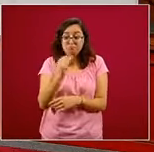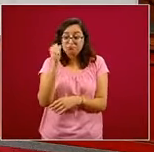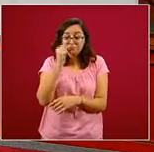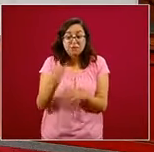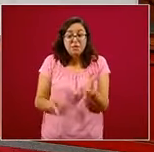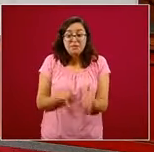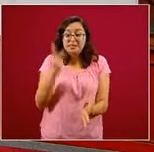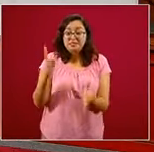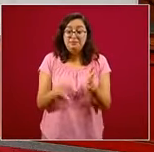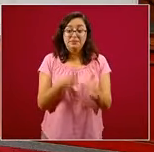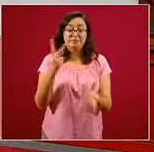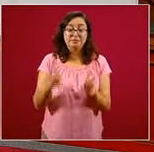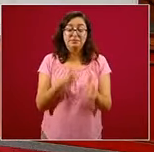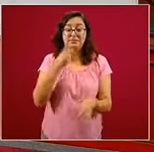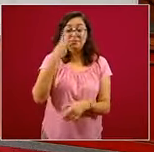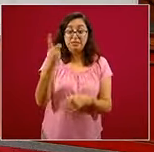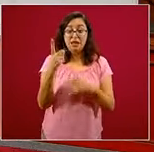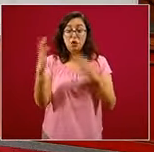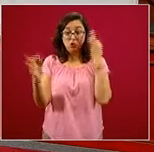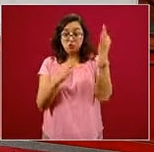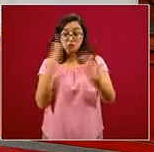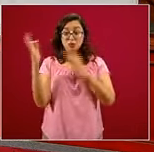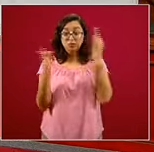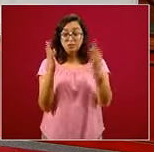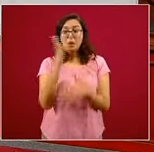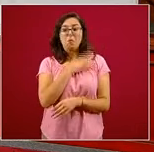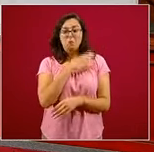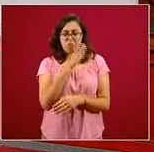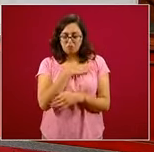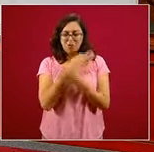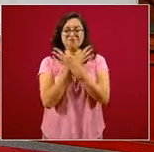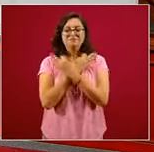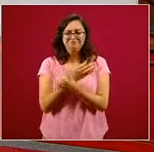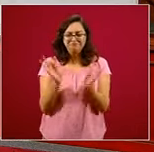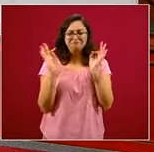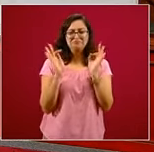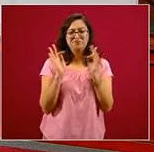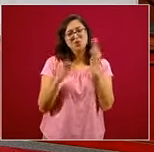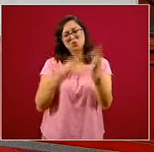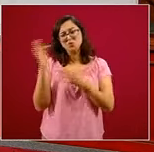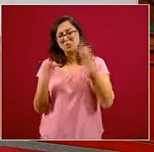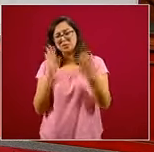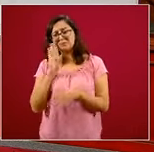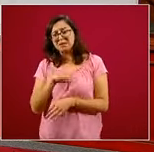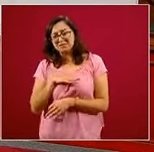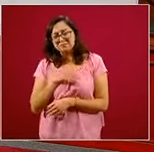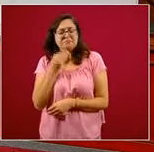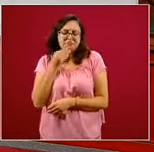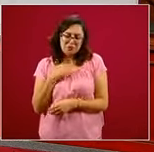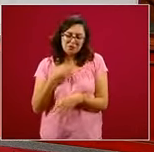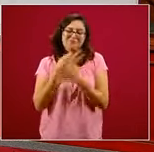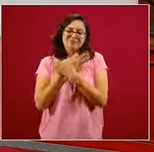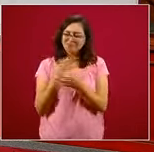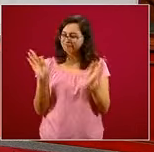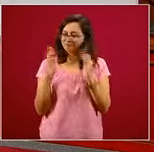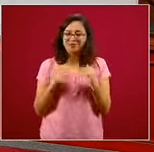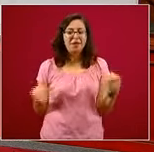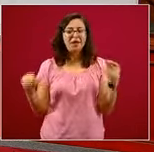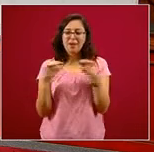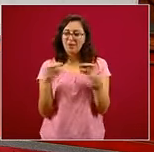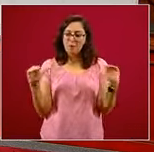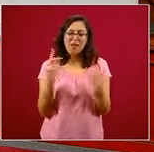todas las veces, cuando las noticias son buenas, hay que conocerlas, cuando las noticias no son tan buenas, también hay que conocerlas. Entonces,